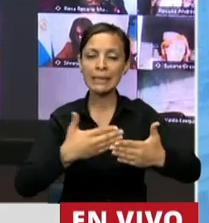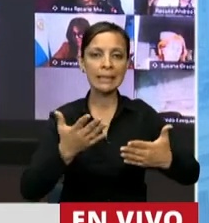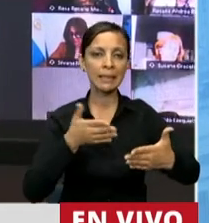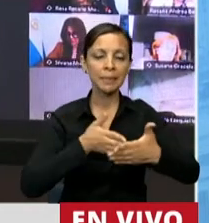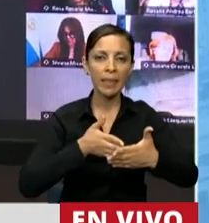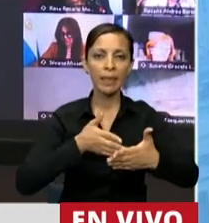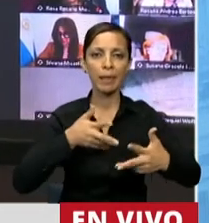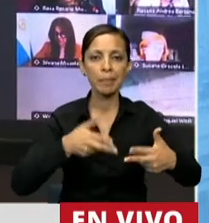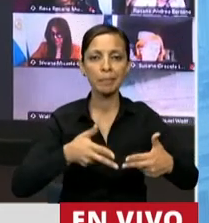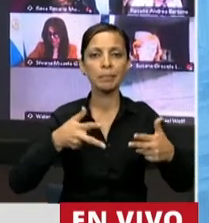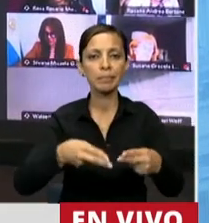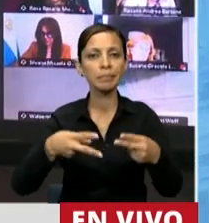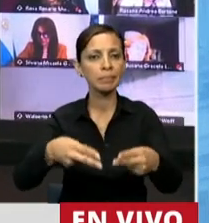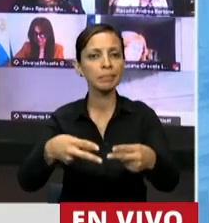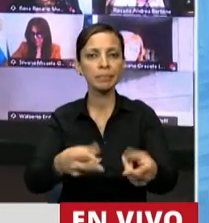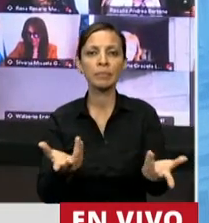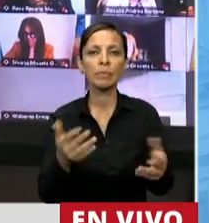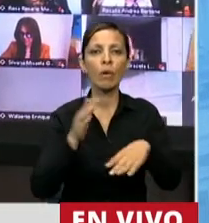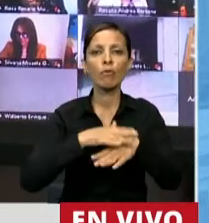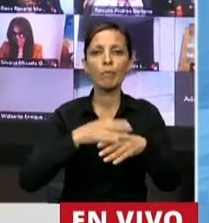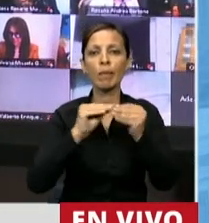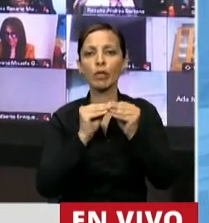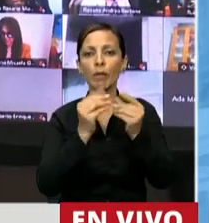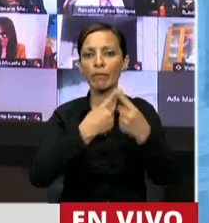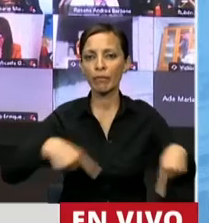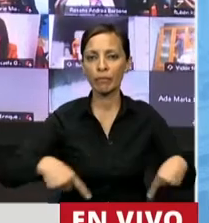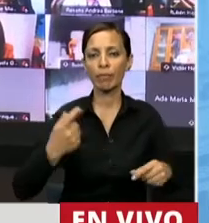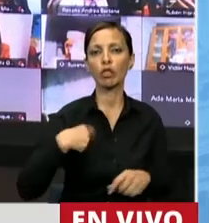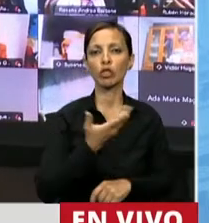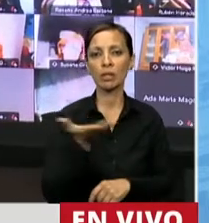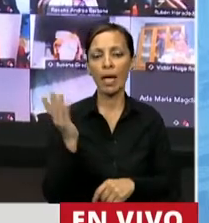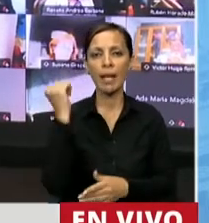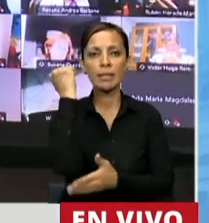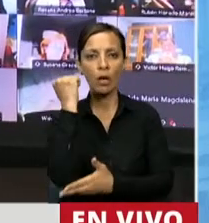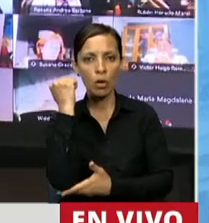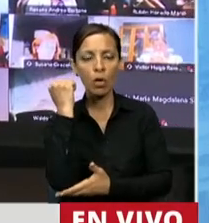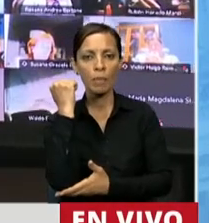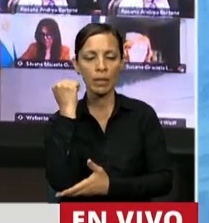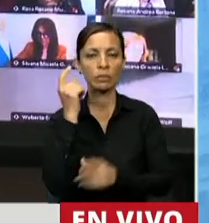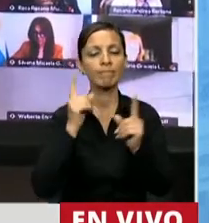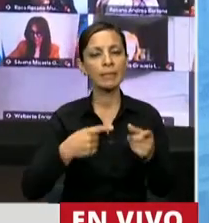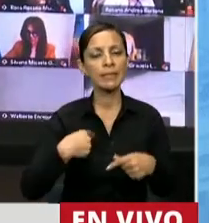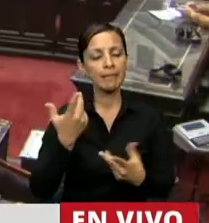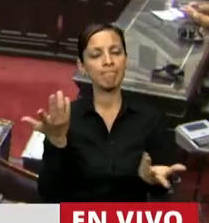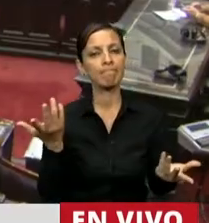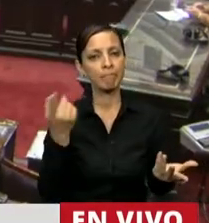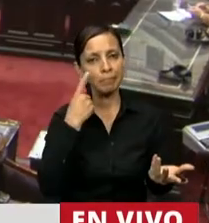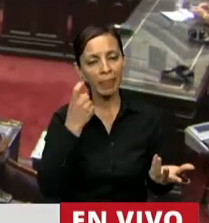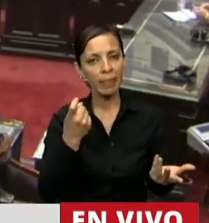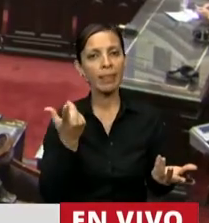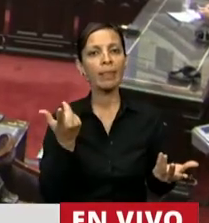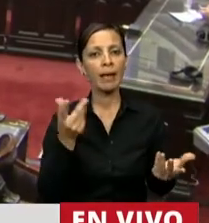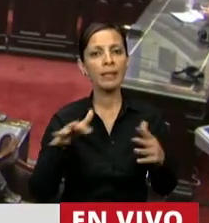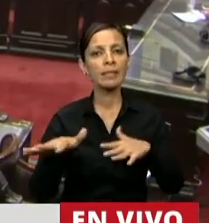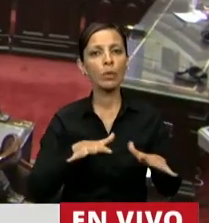obstaculizadas por distintos motivos sociales, económicos y sobre todo si uno se pone a pensar la situación